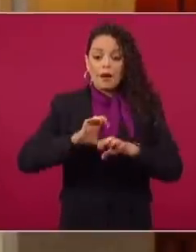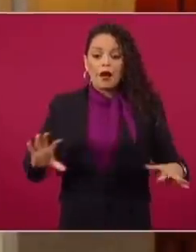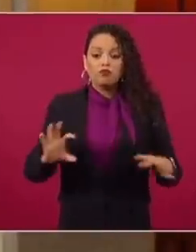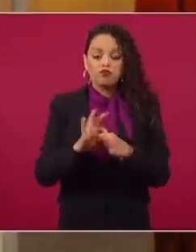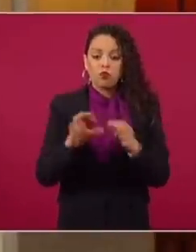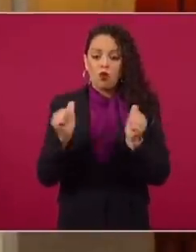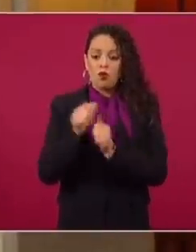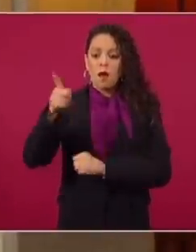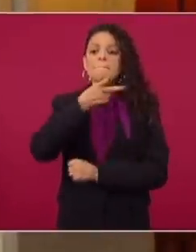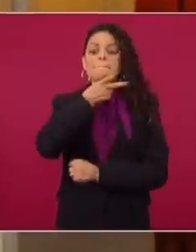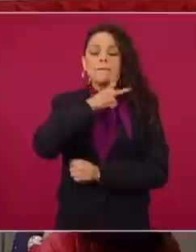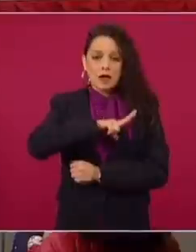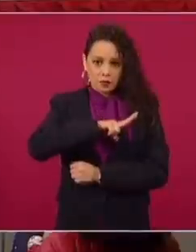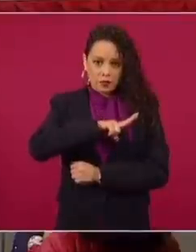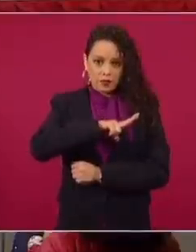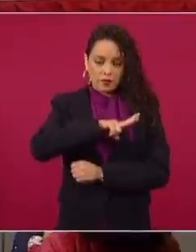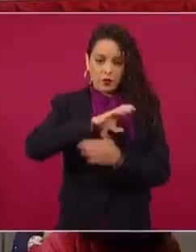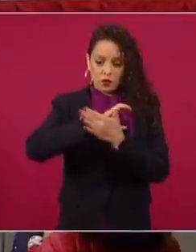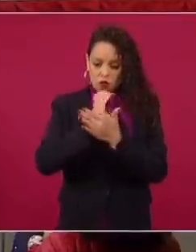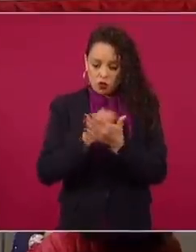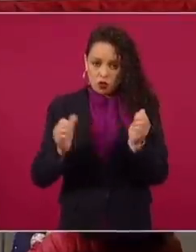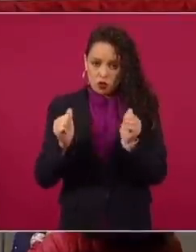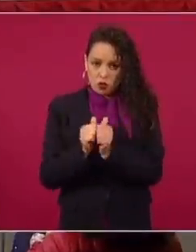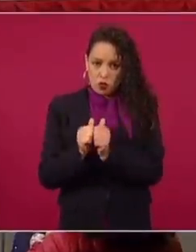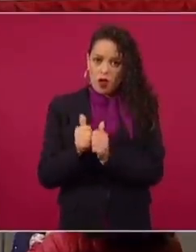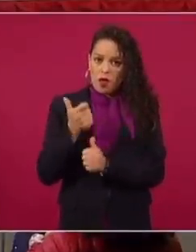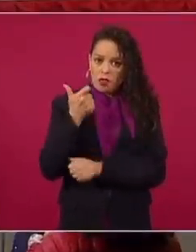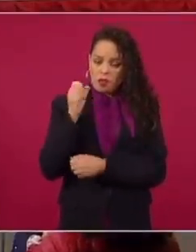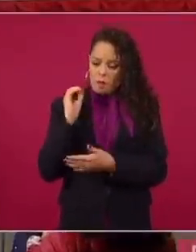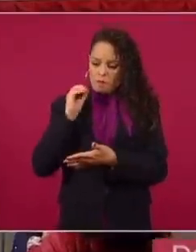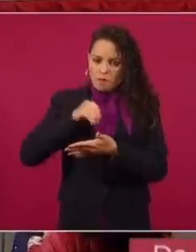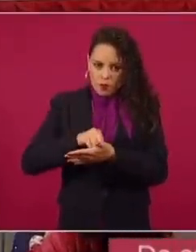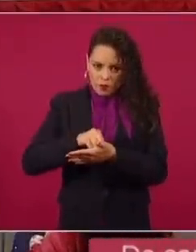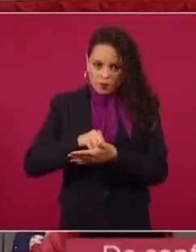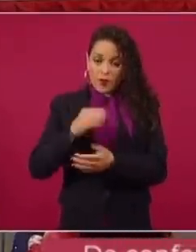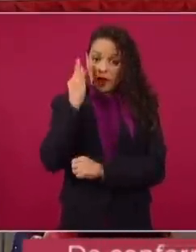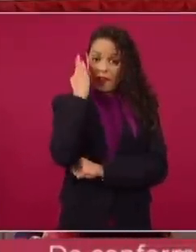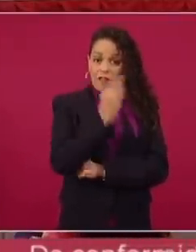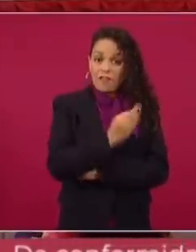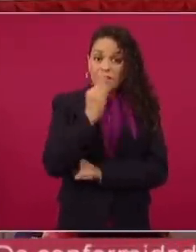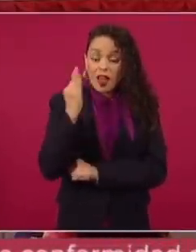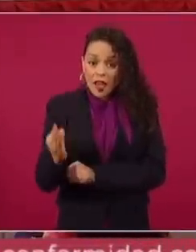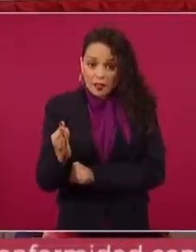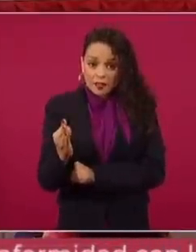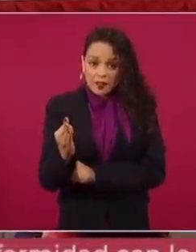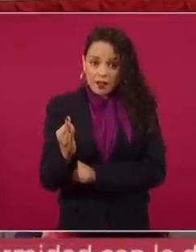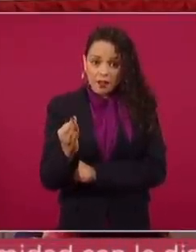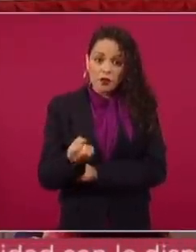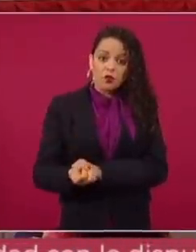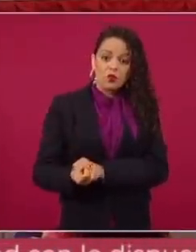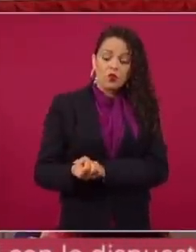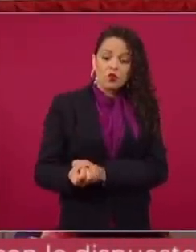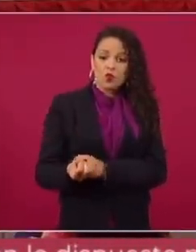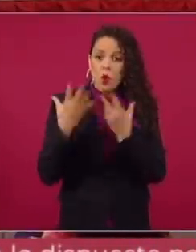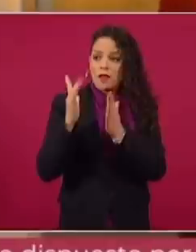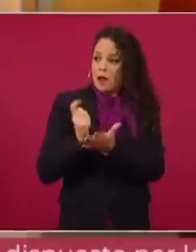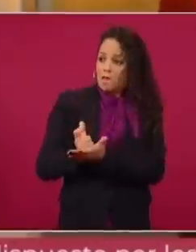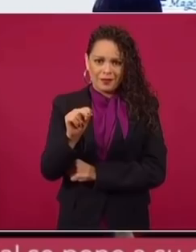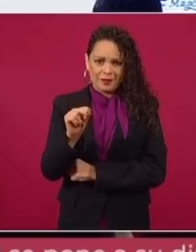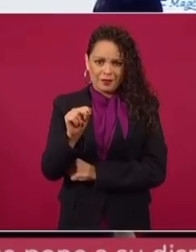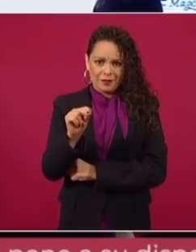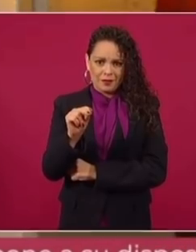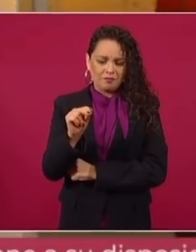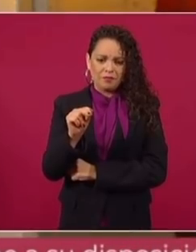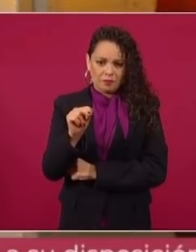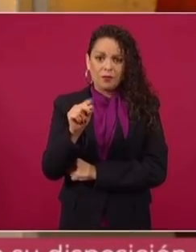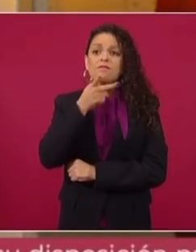los contratos con sus respectivos montos, las fechas de pago, los montos pagados y los adeudos.